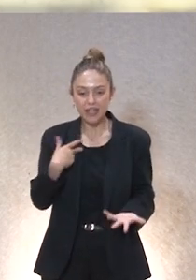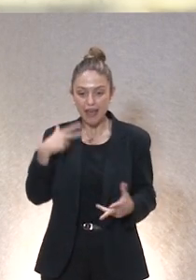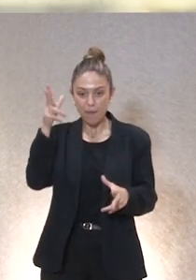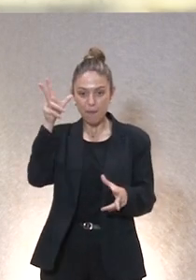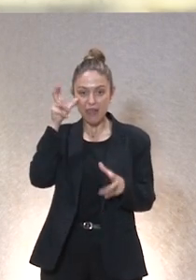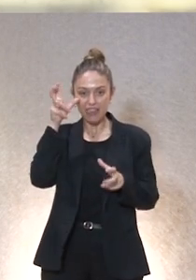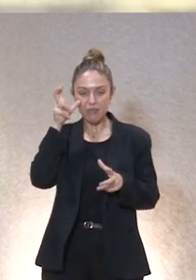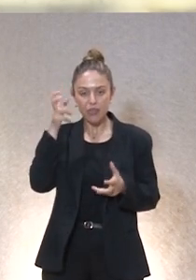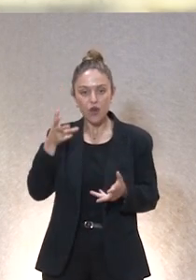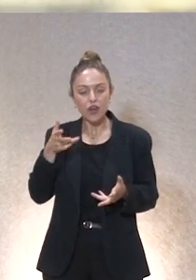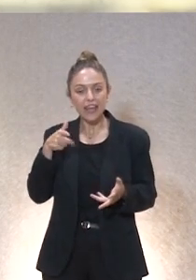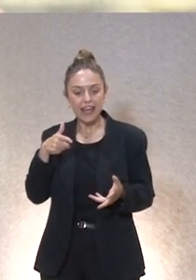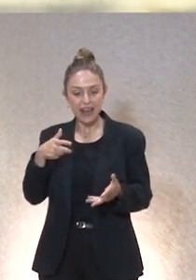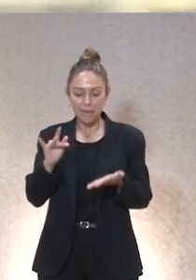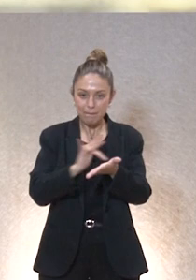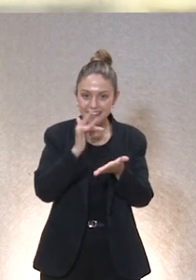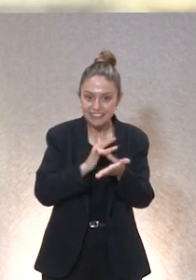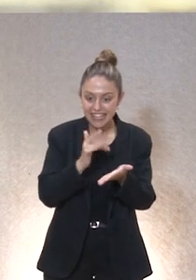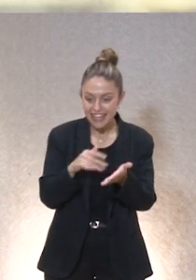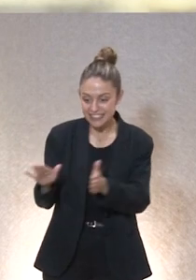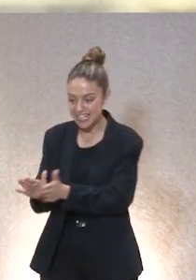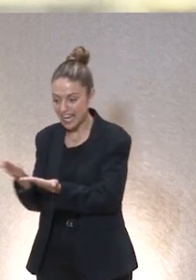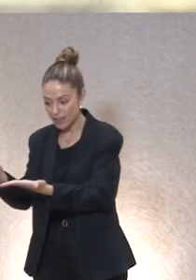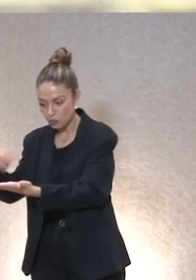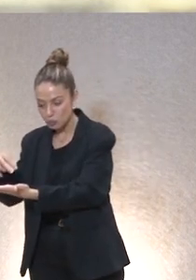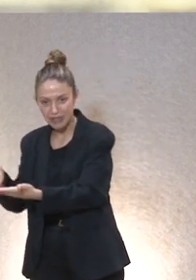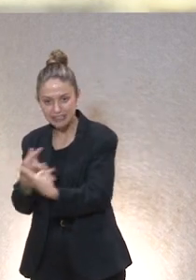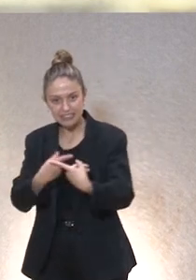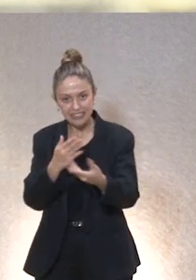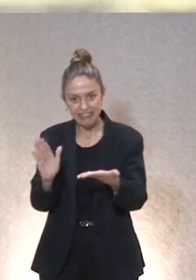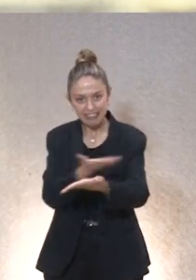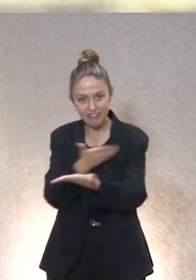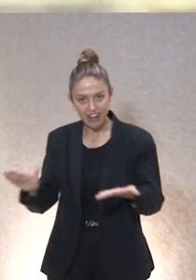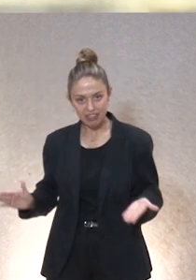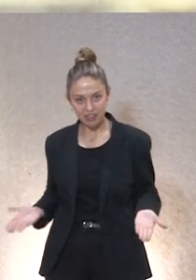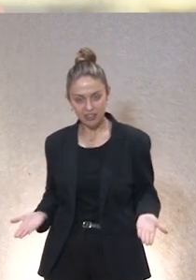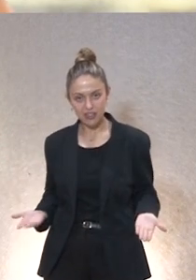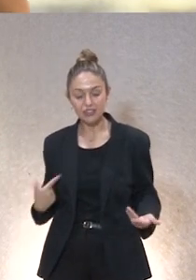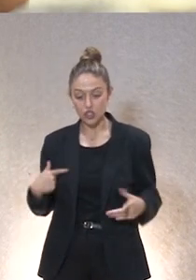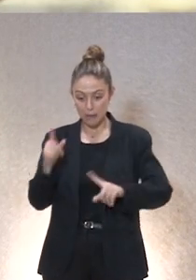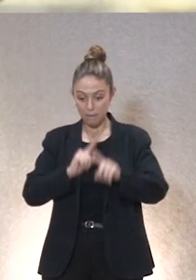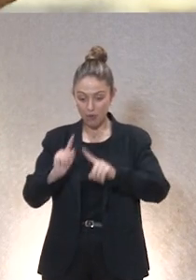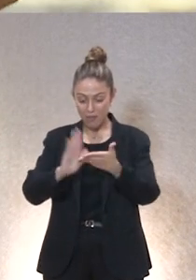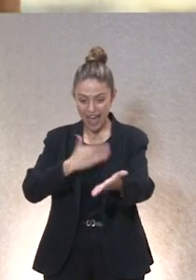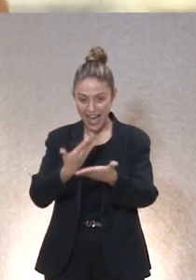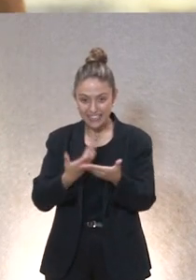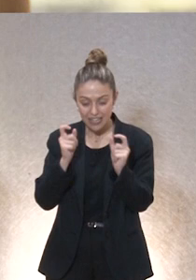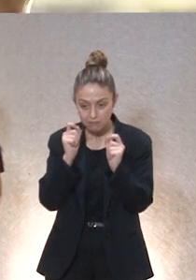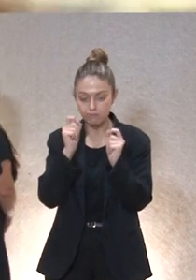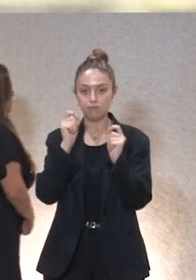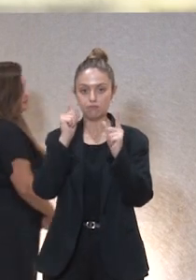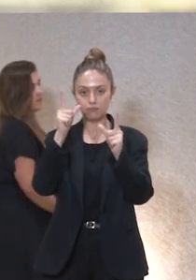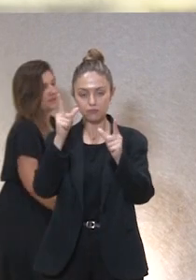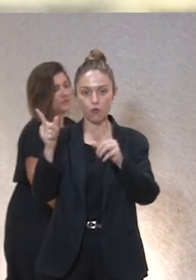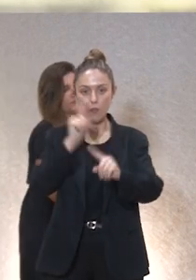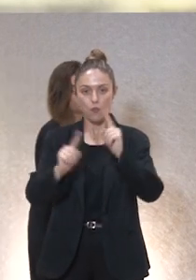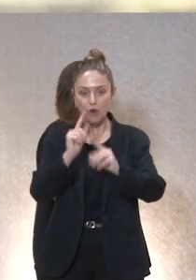produce en la sociedad de las pantallas es distinto el de la lectura y este problema hasta que no veamos las catástrofes que pueden